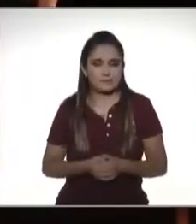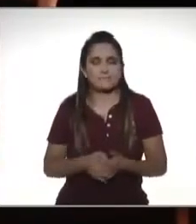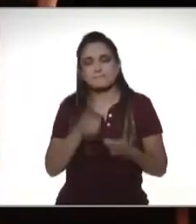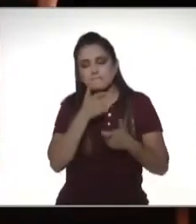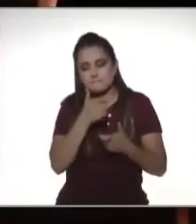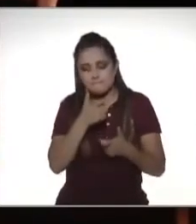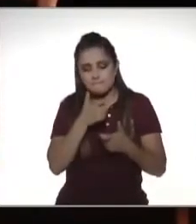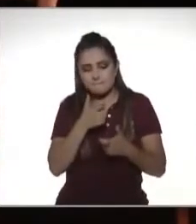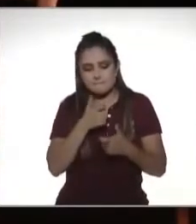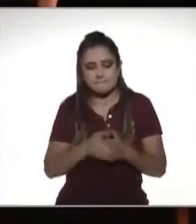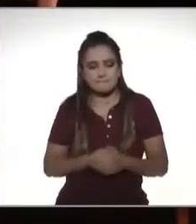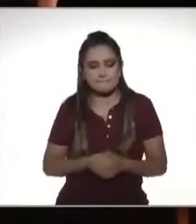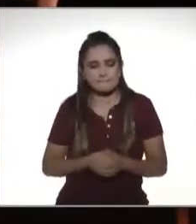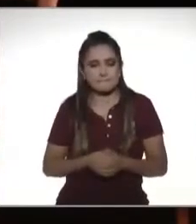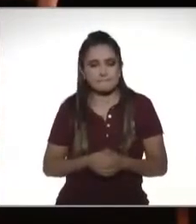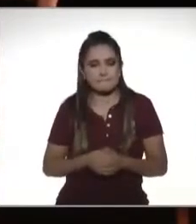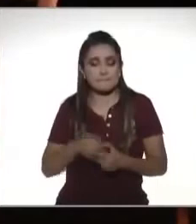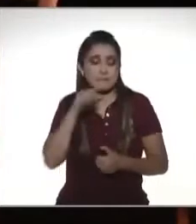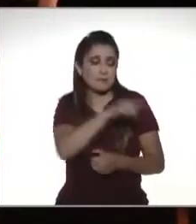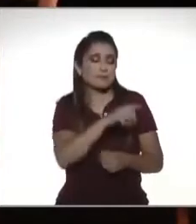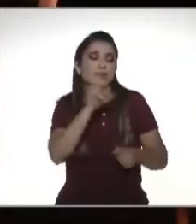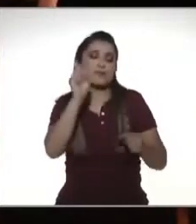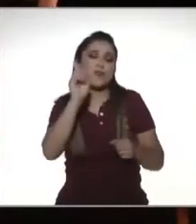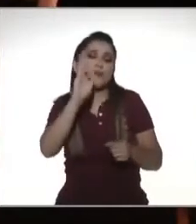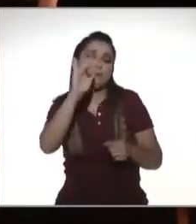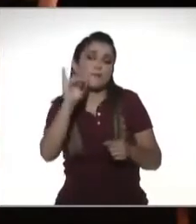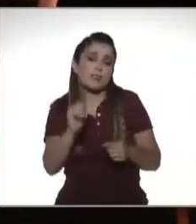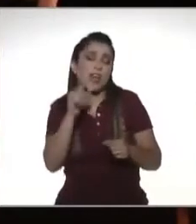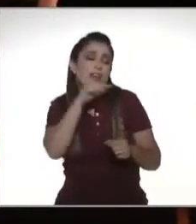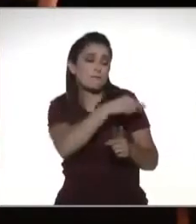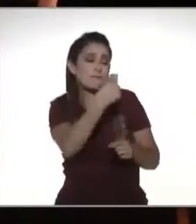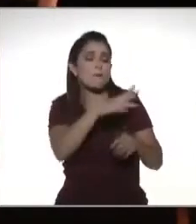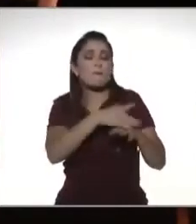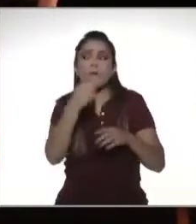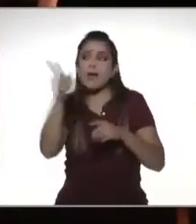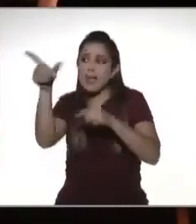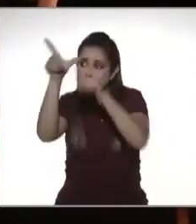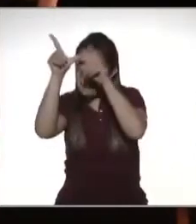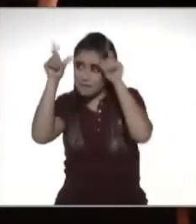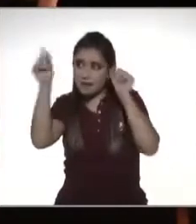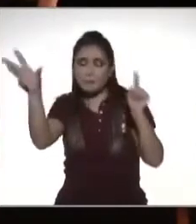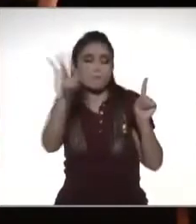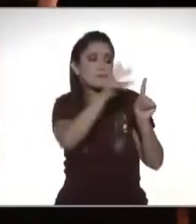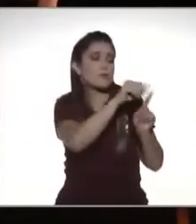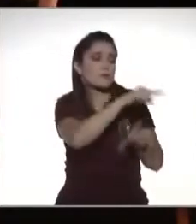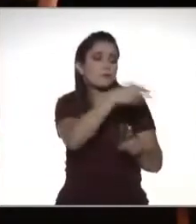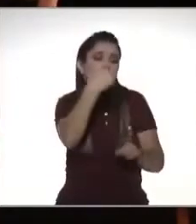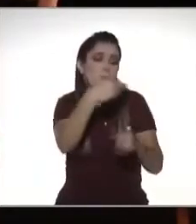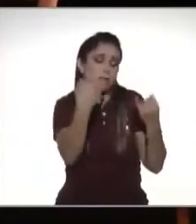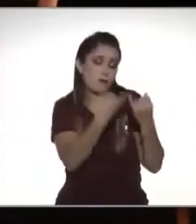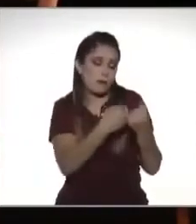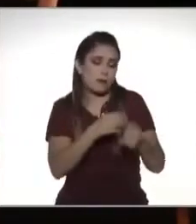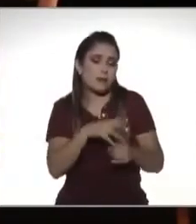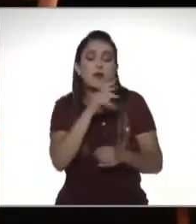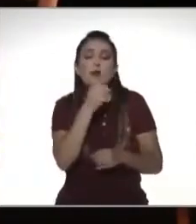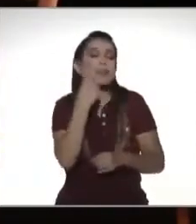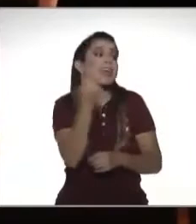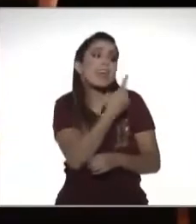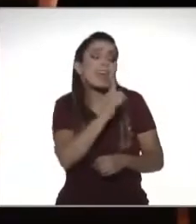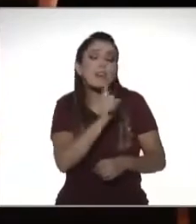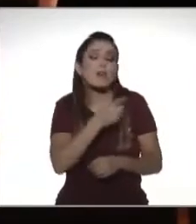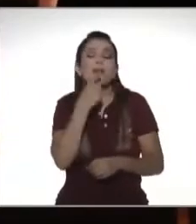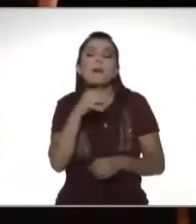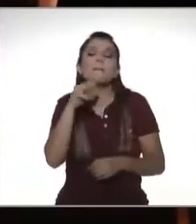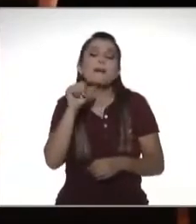¿o sea que me pusieron Sofía por una enfermera? sí Sofía no se dice que se dice